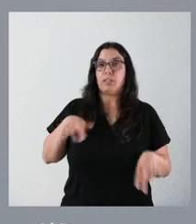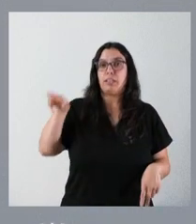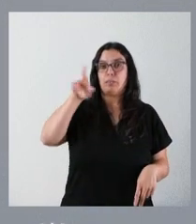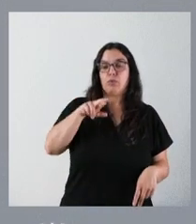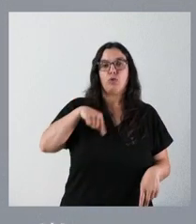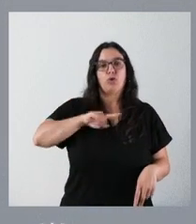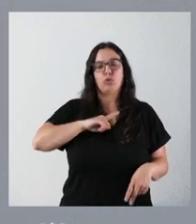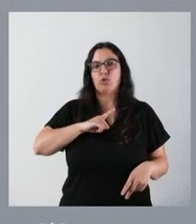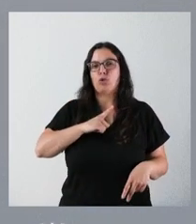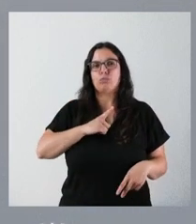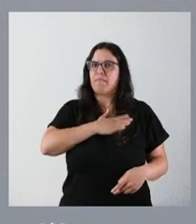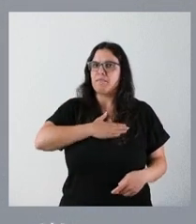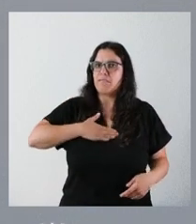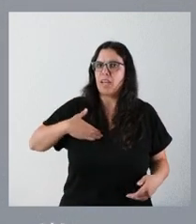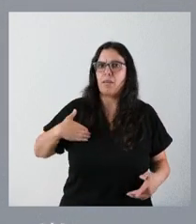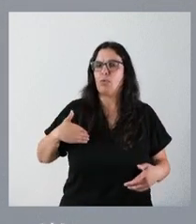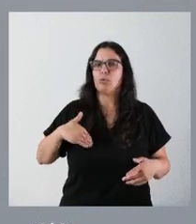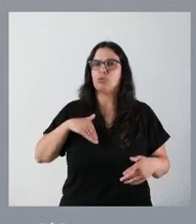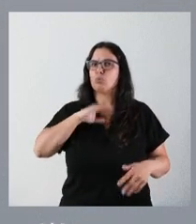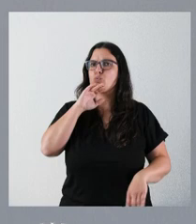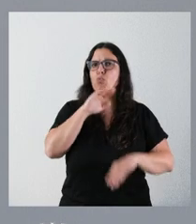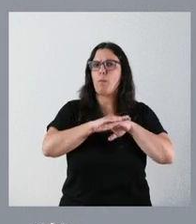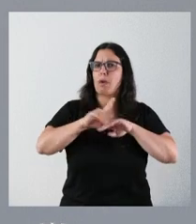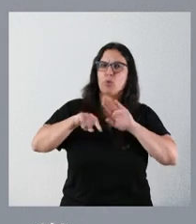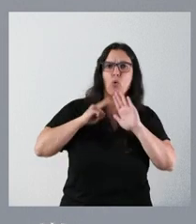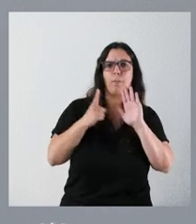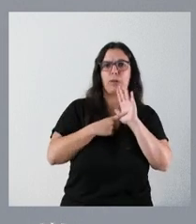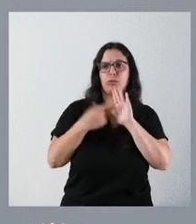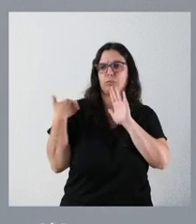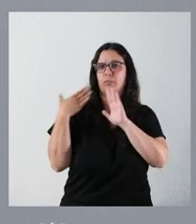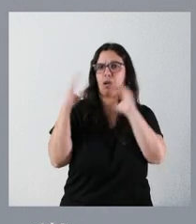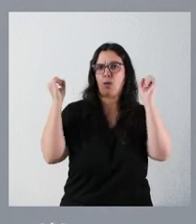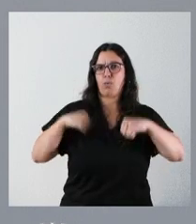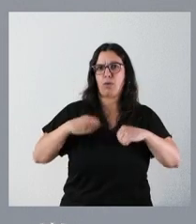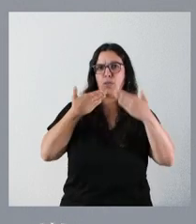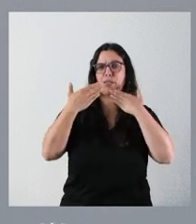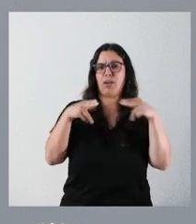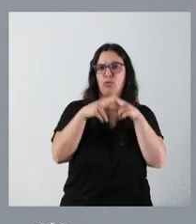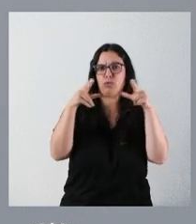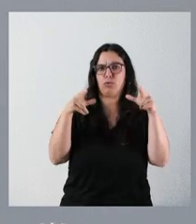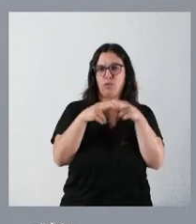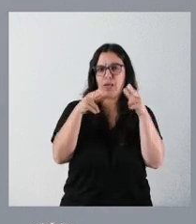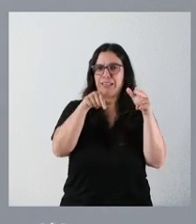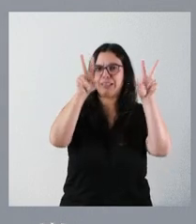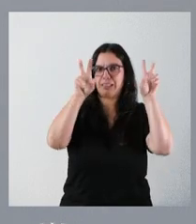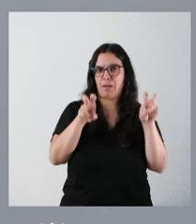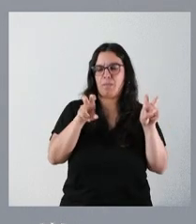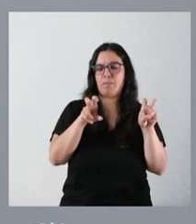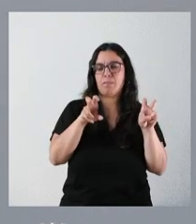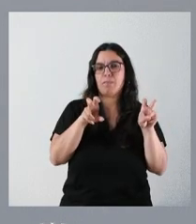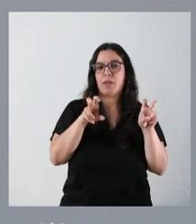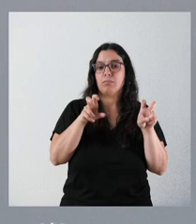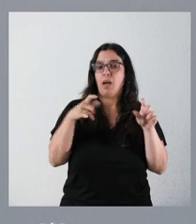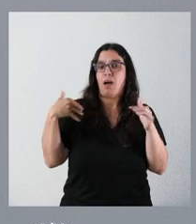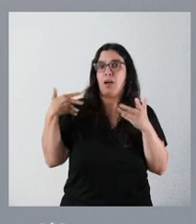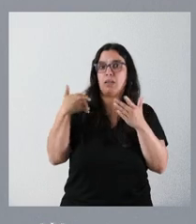vocación de cumplir en su integridad el acuerdo del diálogo social que hemos firmado en esta materia, que en parte lo hemos venido